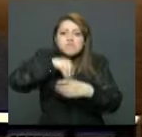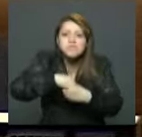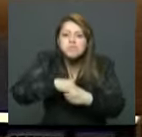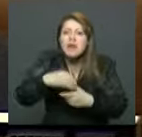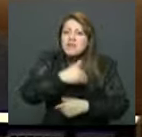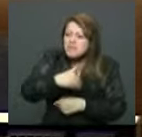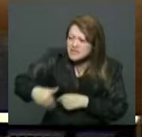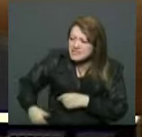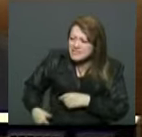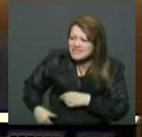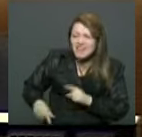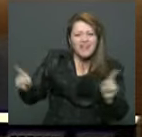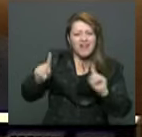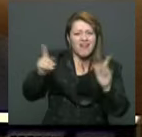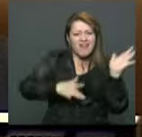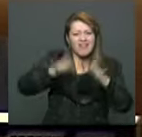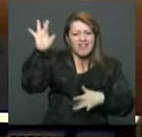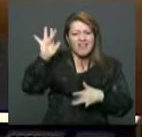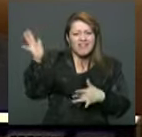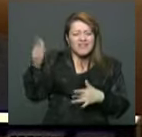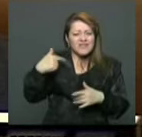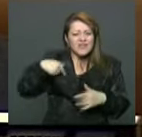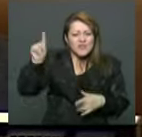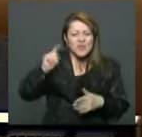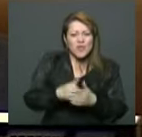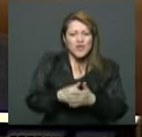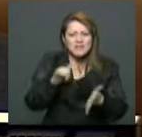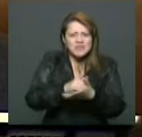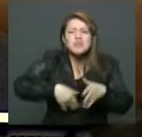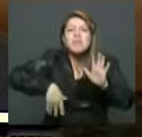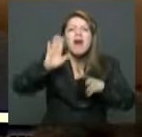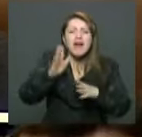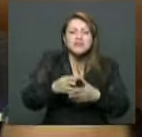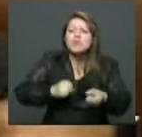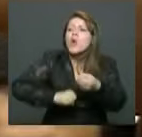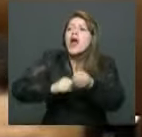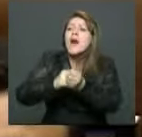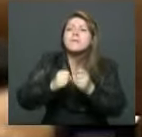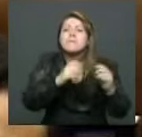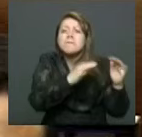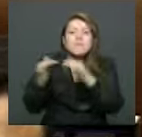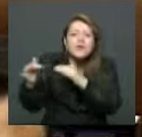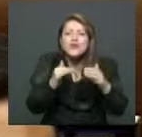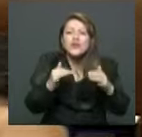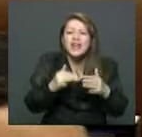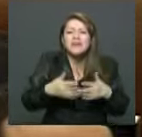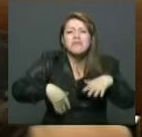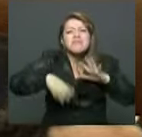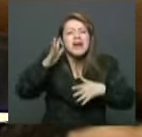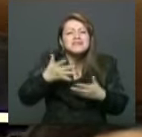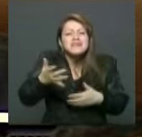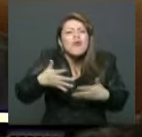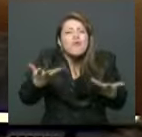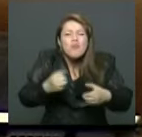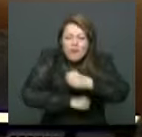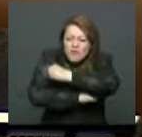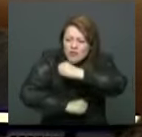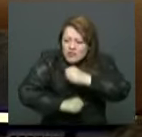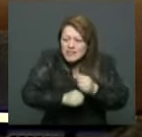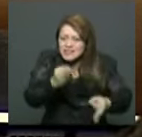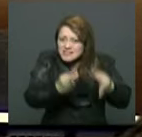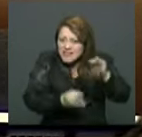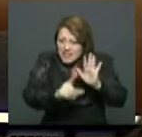vulnerando mucho más la independencia y generando muchas más herramientas para cooptar el poder legislativo. Nosotros,